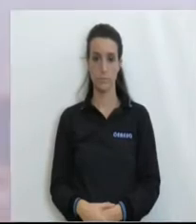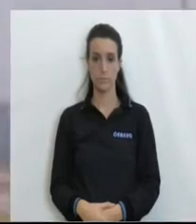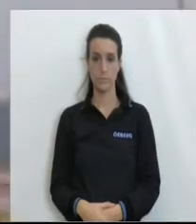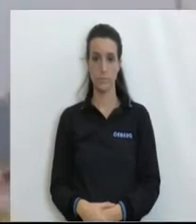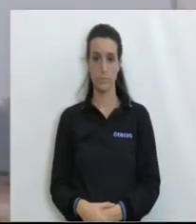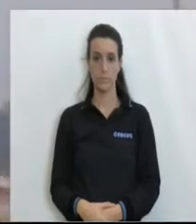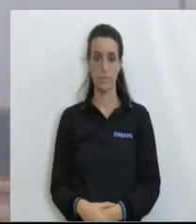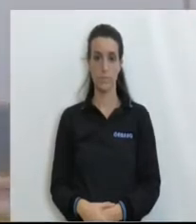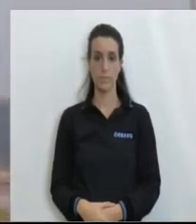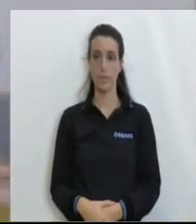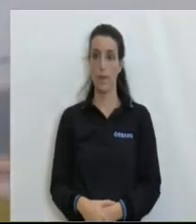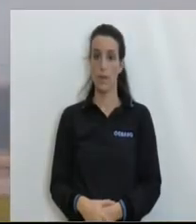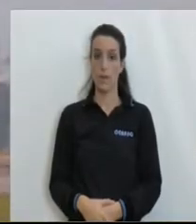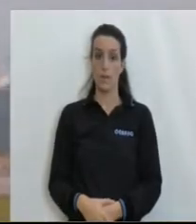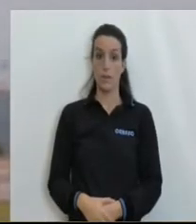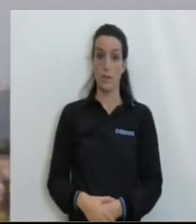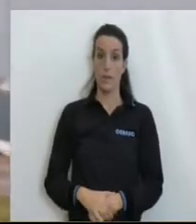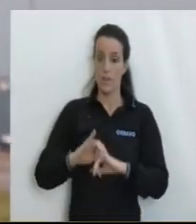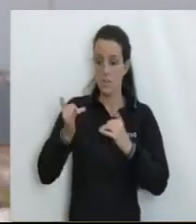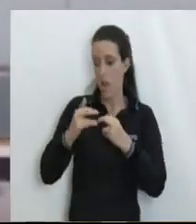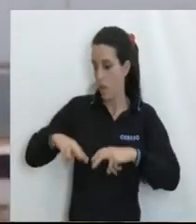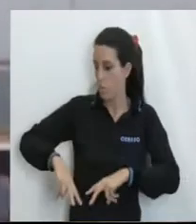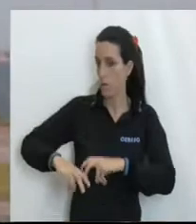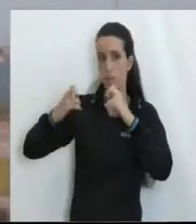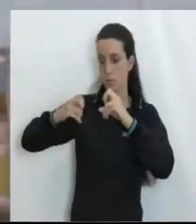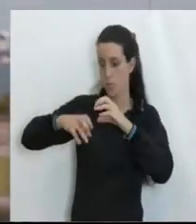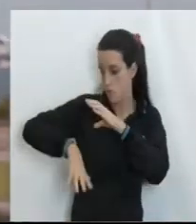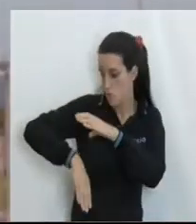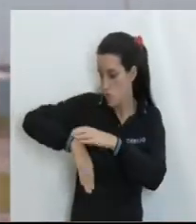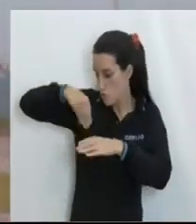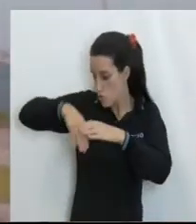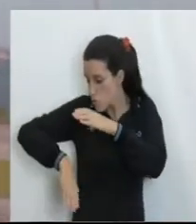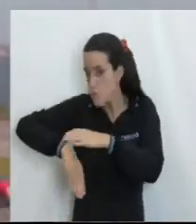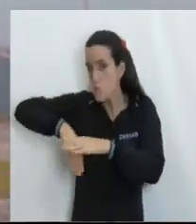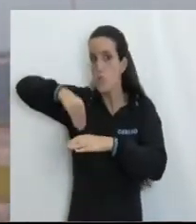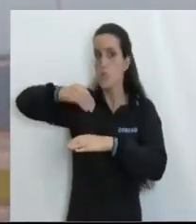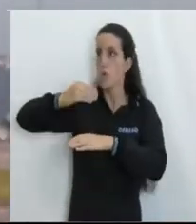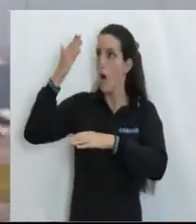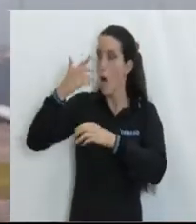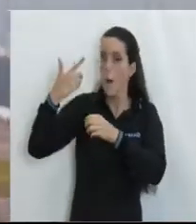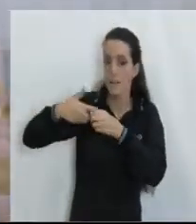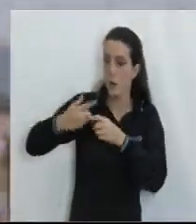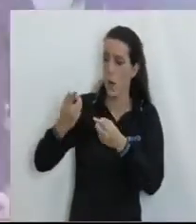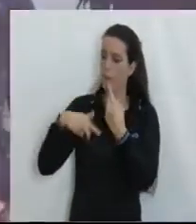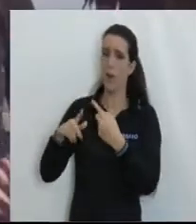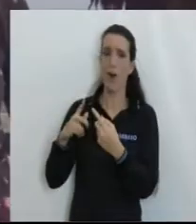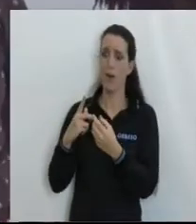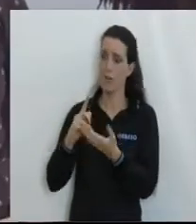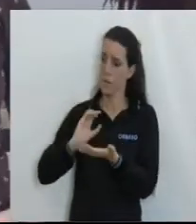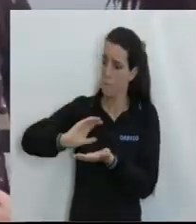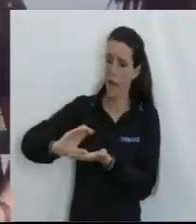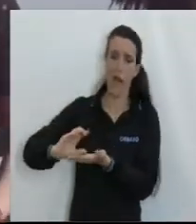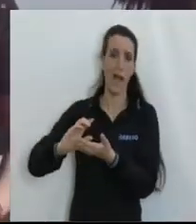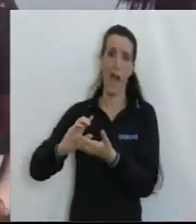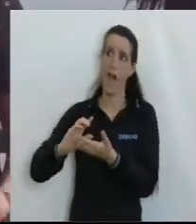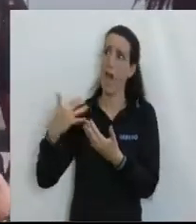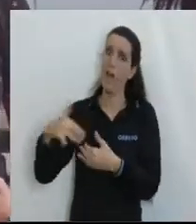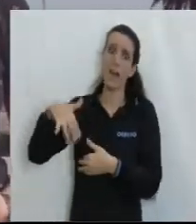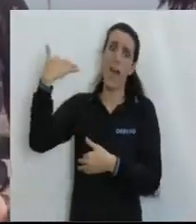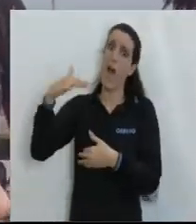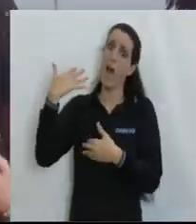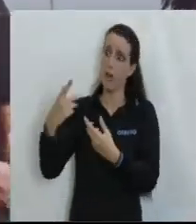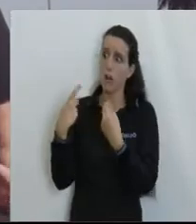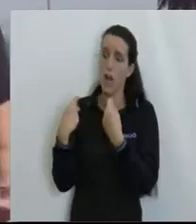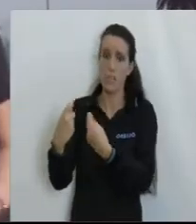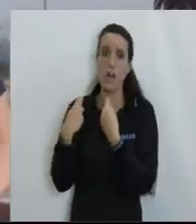La constante declinación de los yacimientos petrolíferos Se traduce en un aumento en el costo de la producción de los mismos Por otro lado, tenemos que los